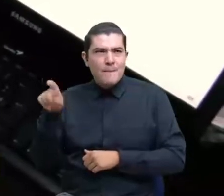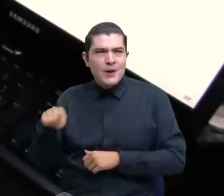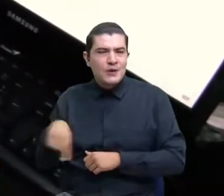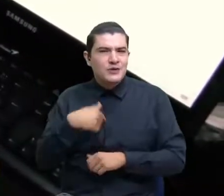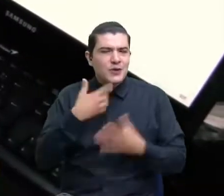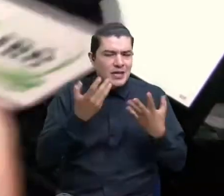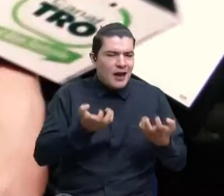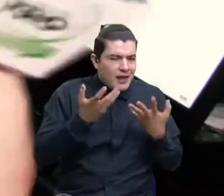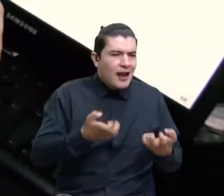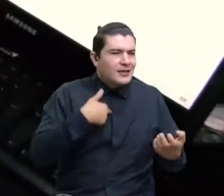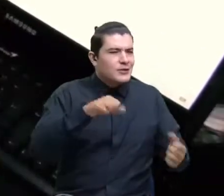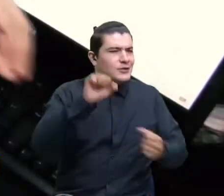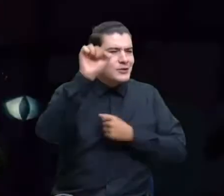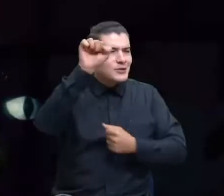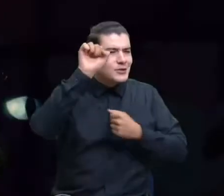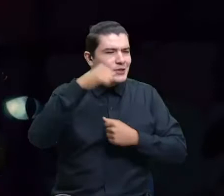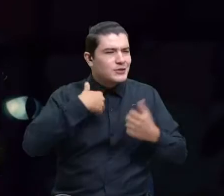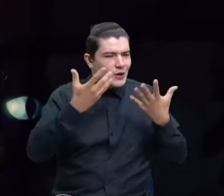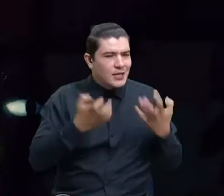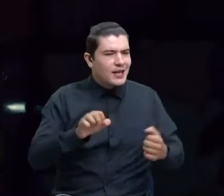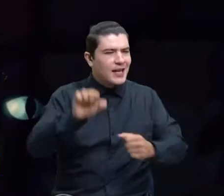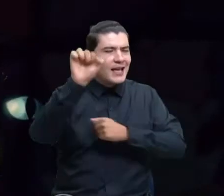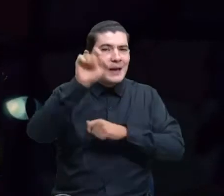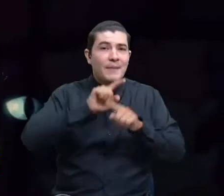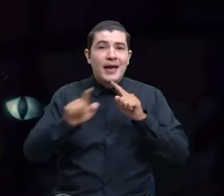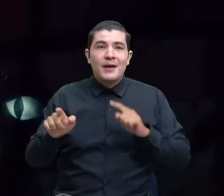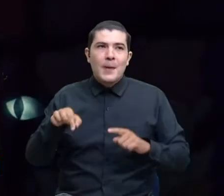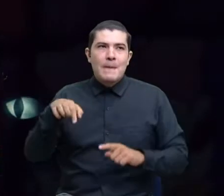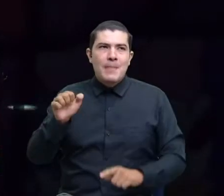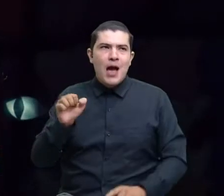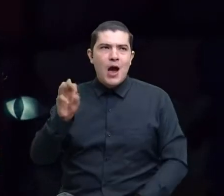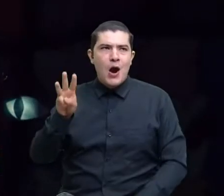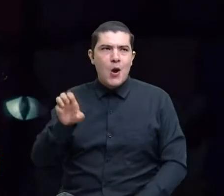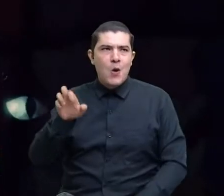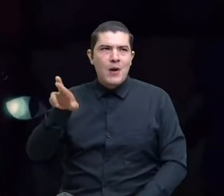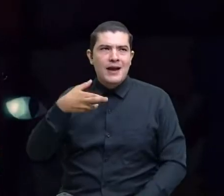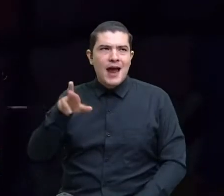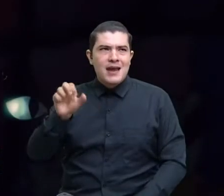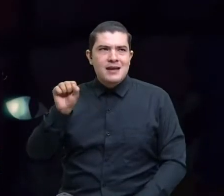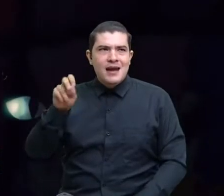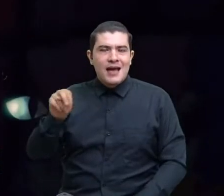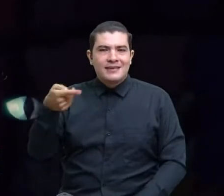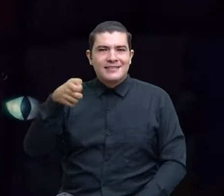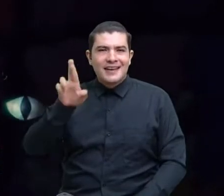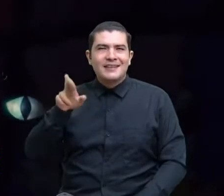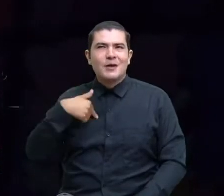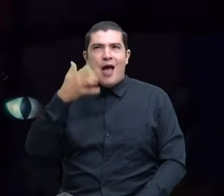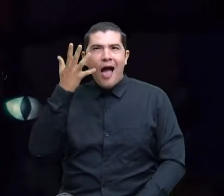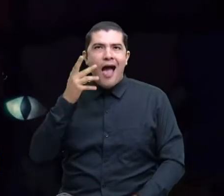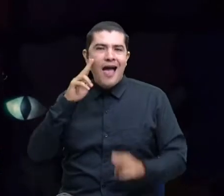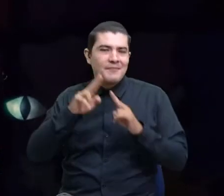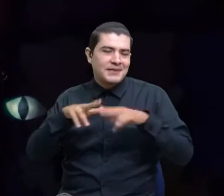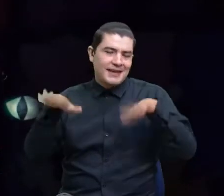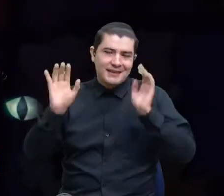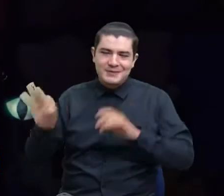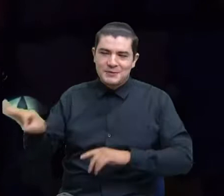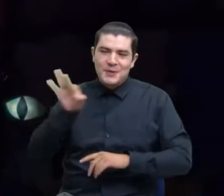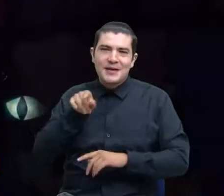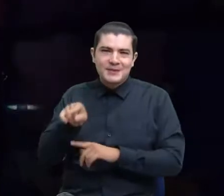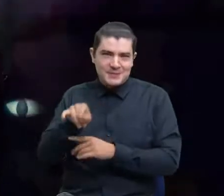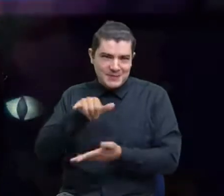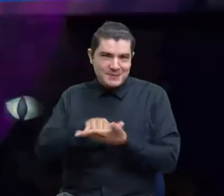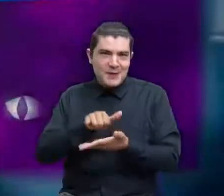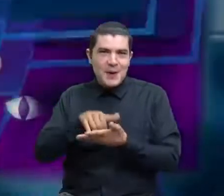que eran Superman y Superman. Superhéroe. Un superhéroe, pero no, los Power Rangers son los que yo más veo, son los que me la pasó todo el día en el televisor, entonces al final terminé ir